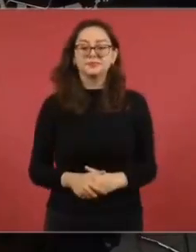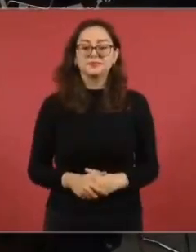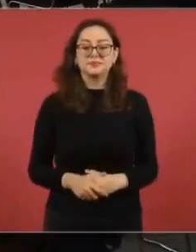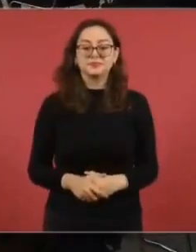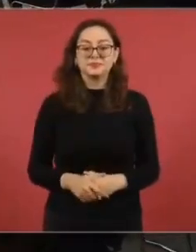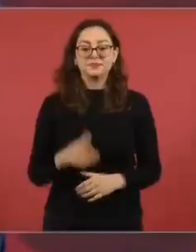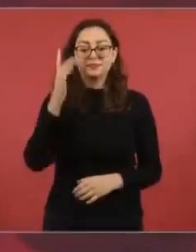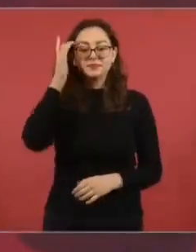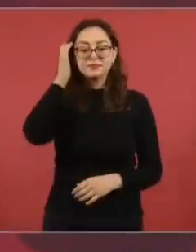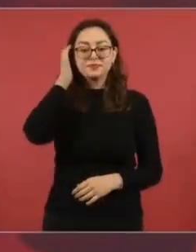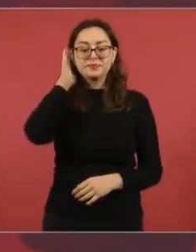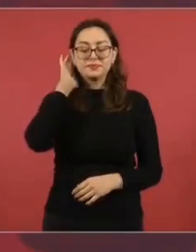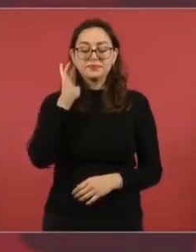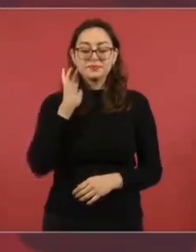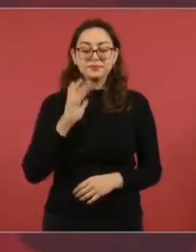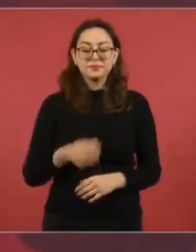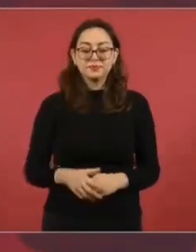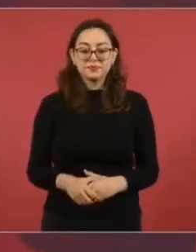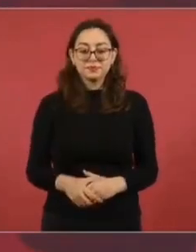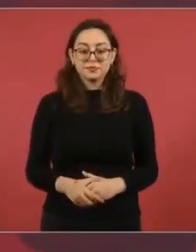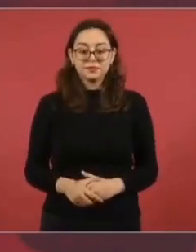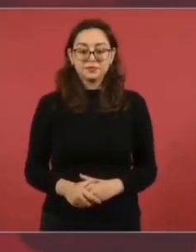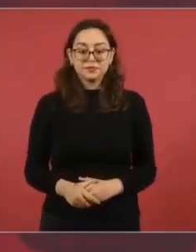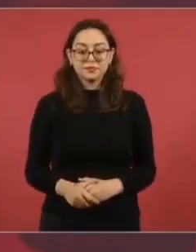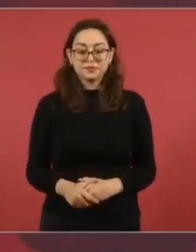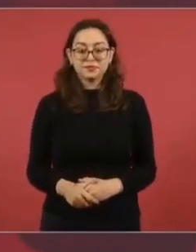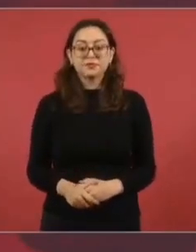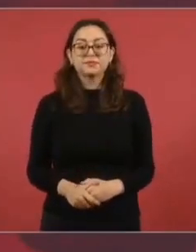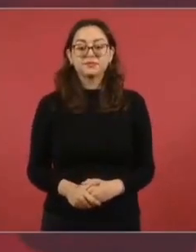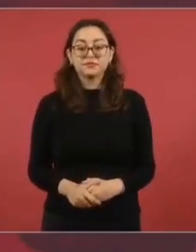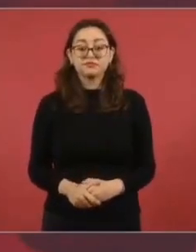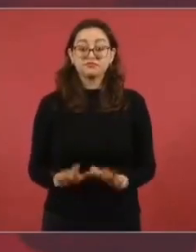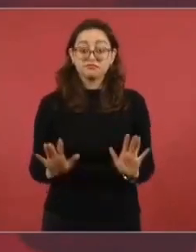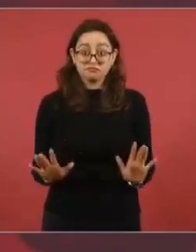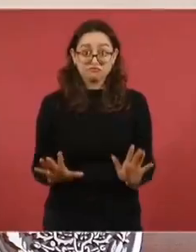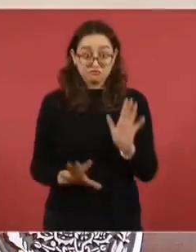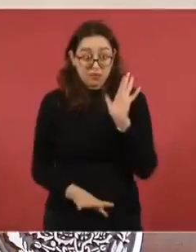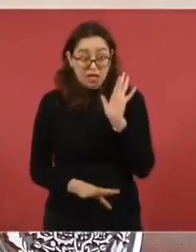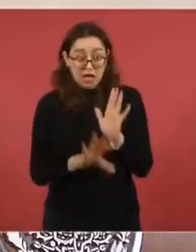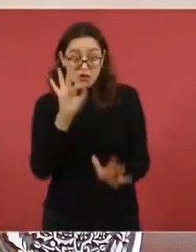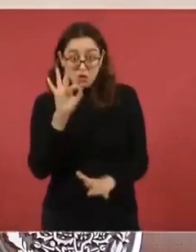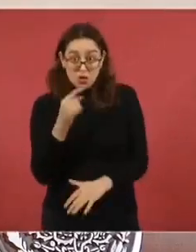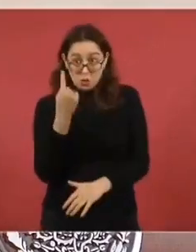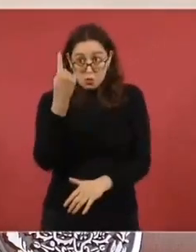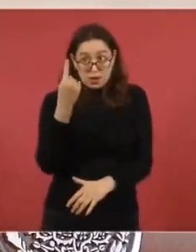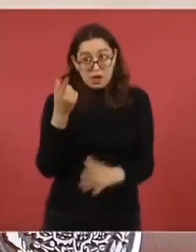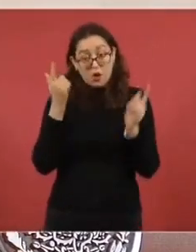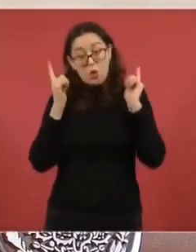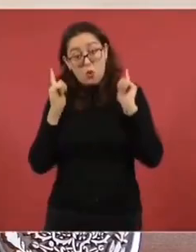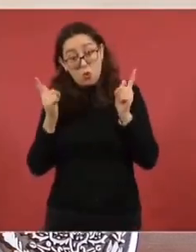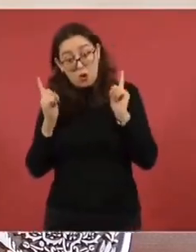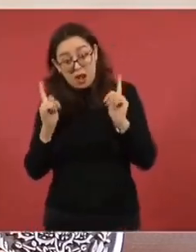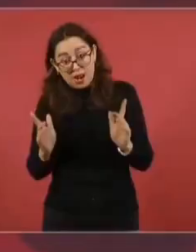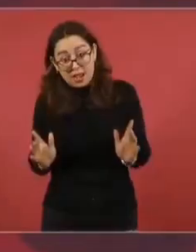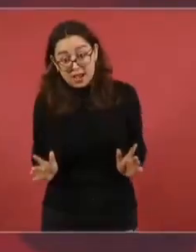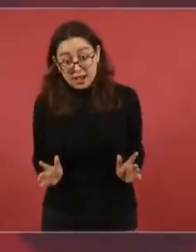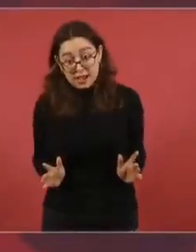Espero que ahora sí se obtengan las dos